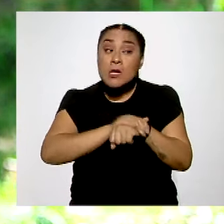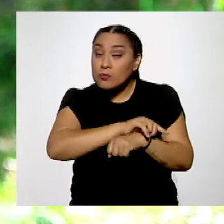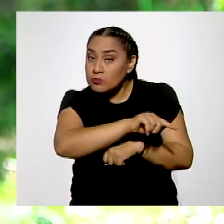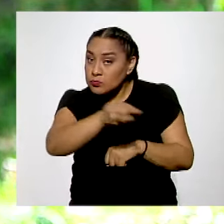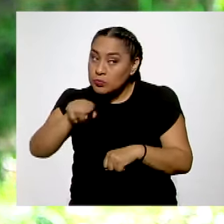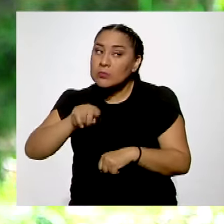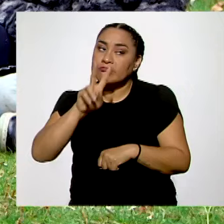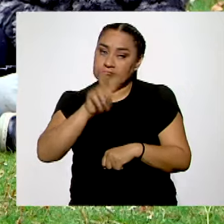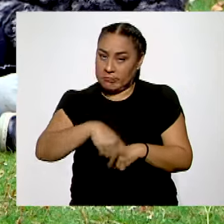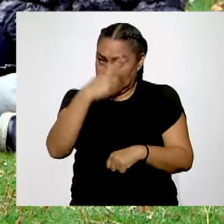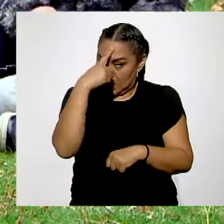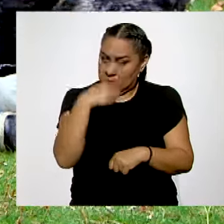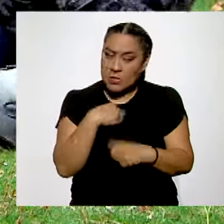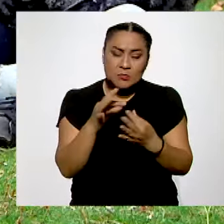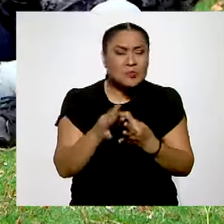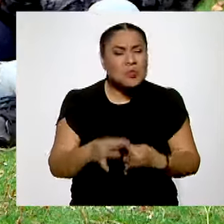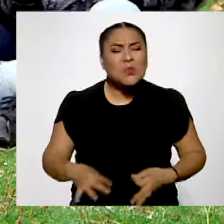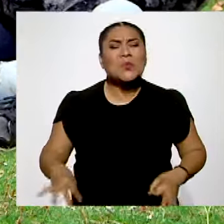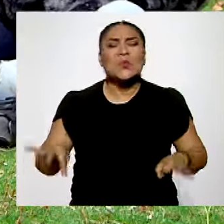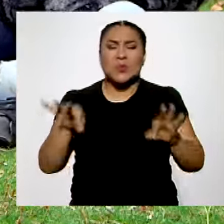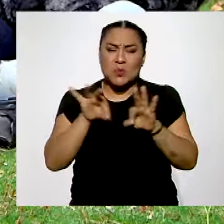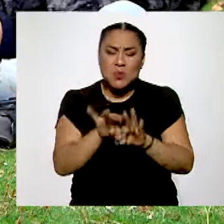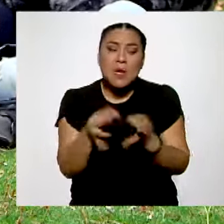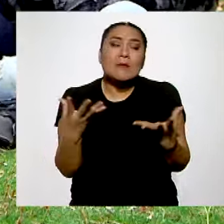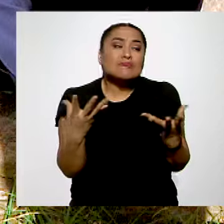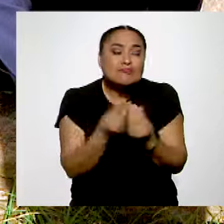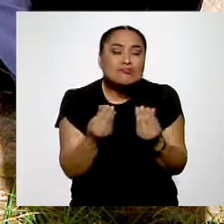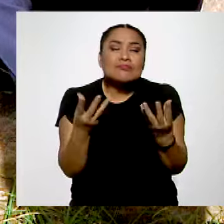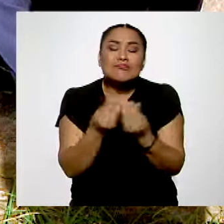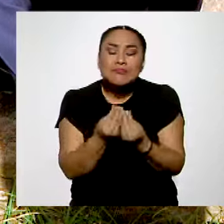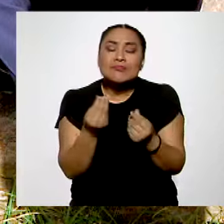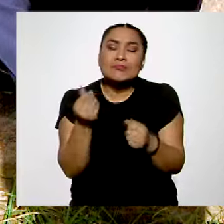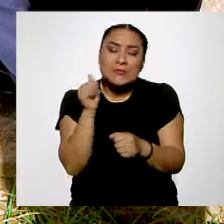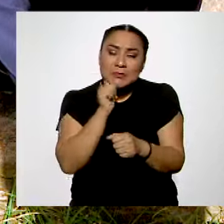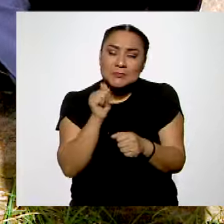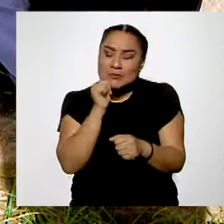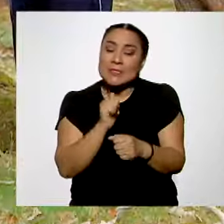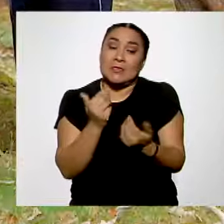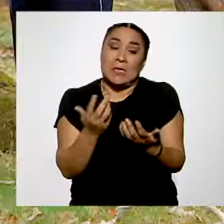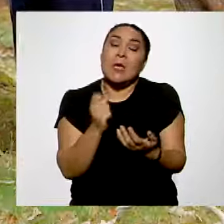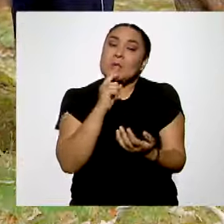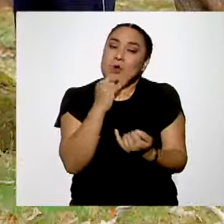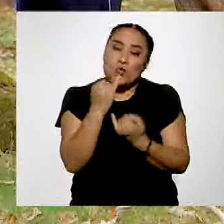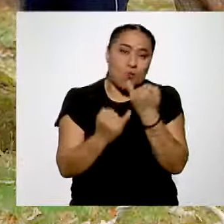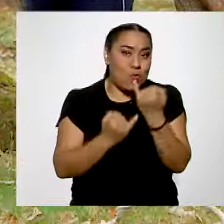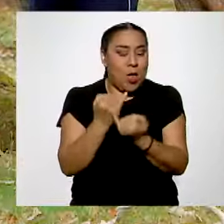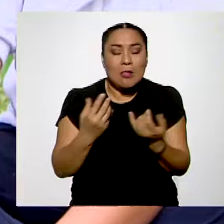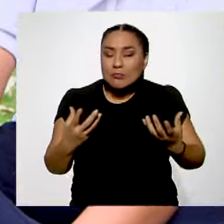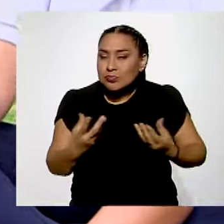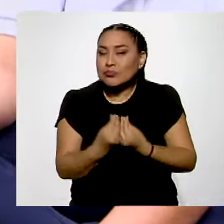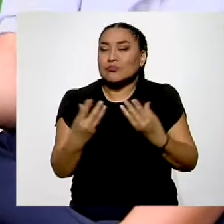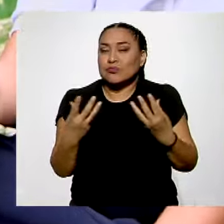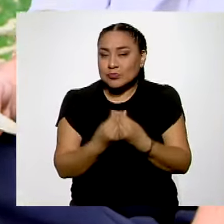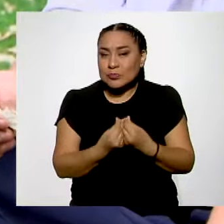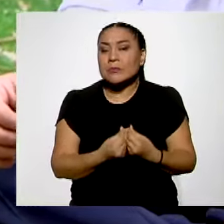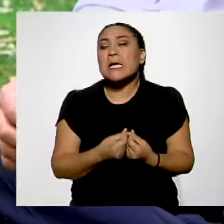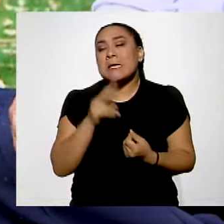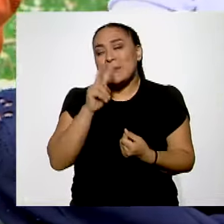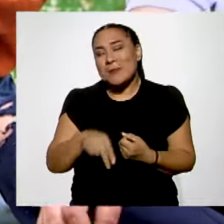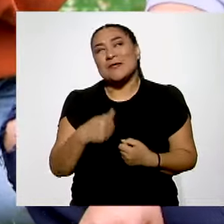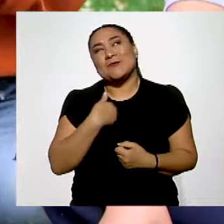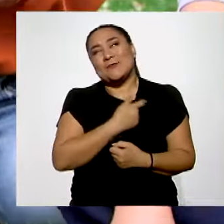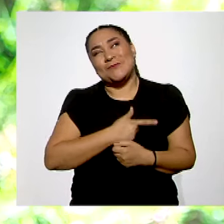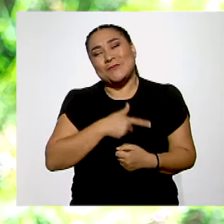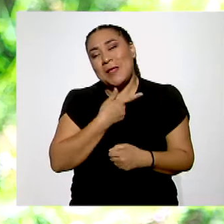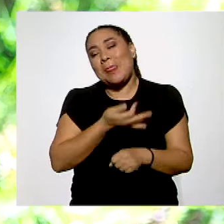importantes porque convivimos juntos y también jugamos juntos. Me gusta contar